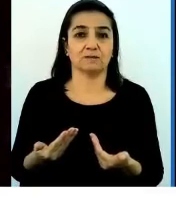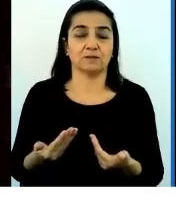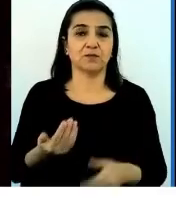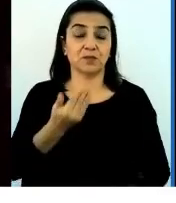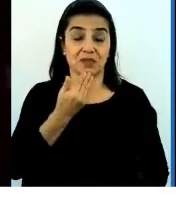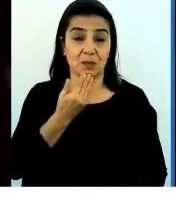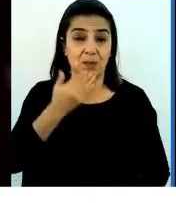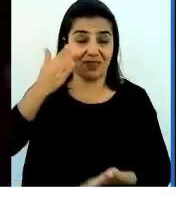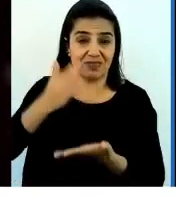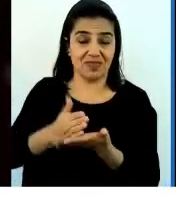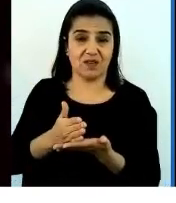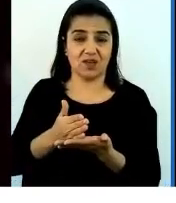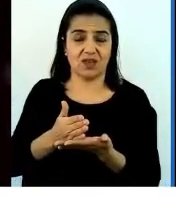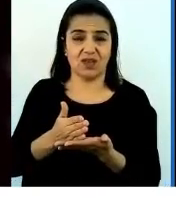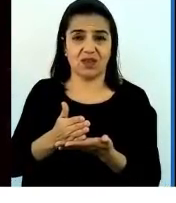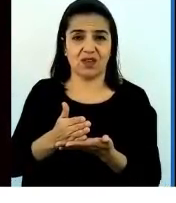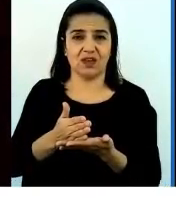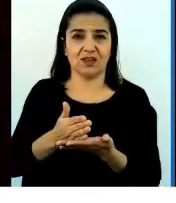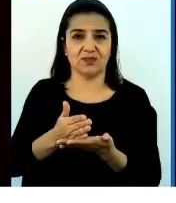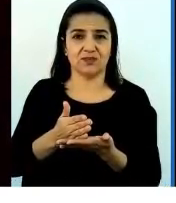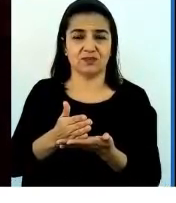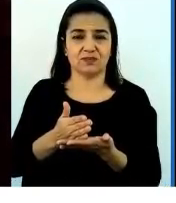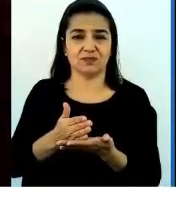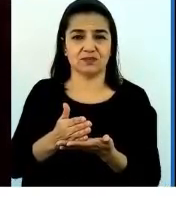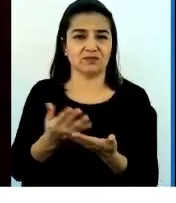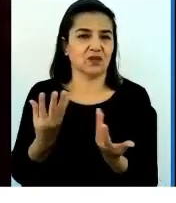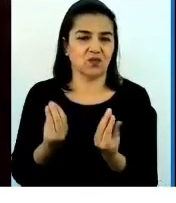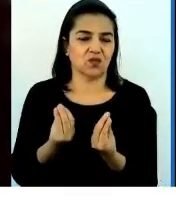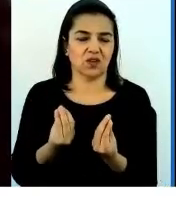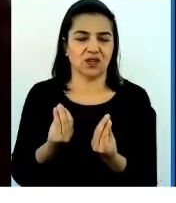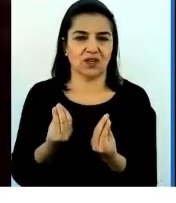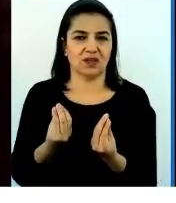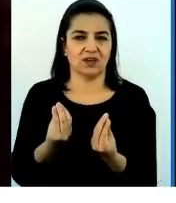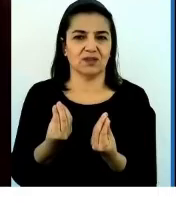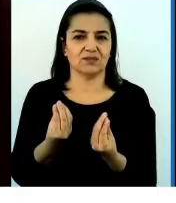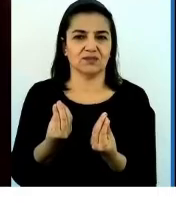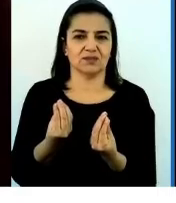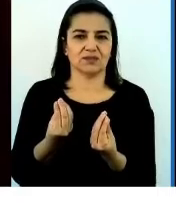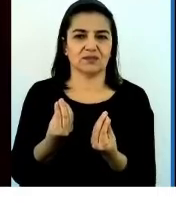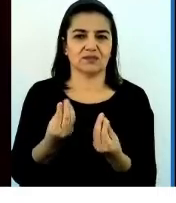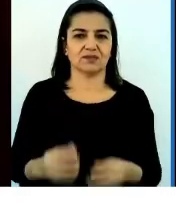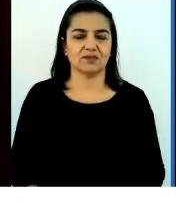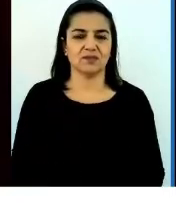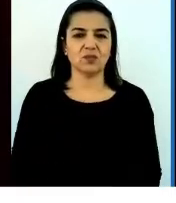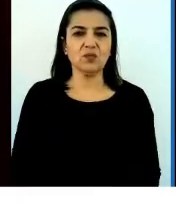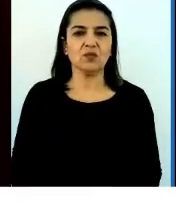debe tener buena, buena